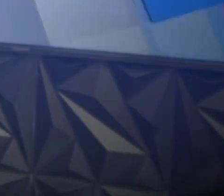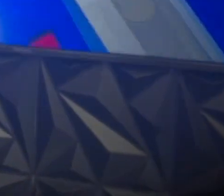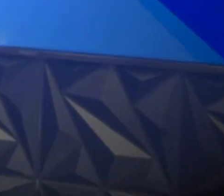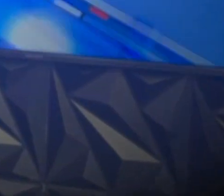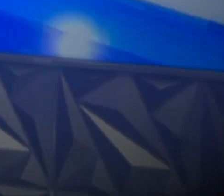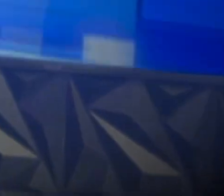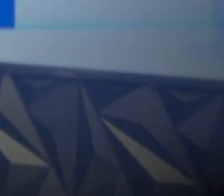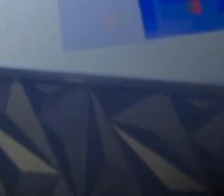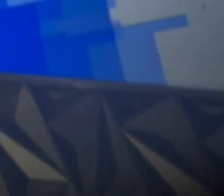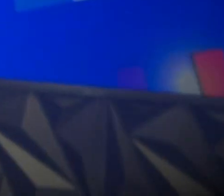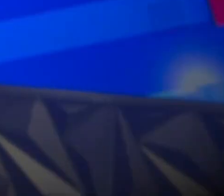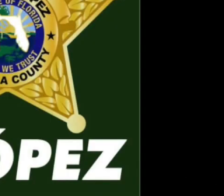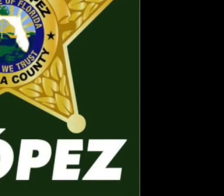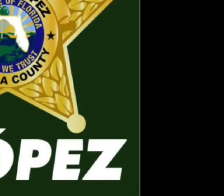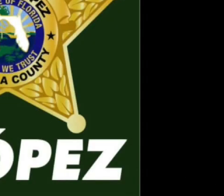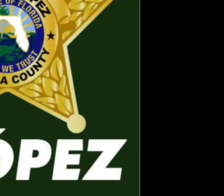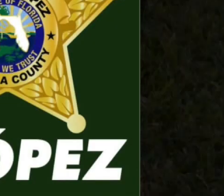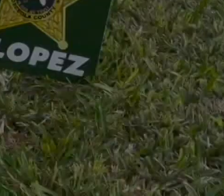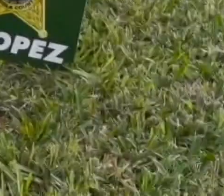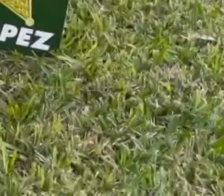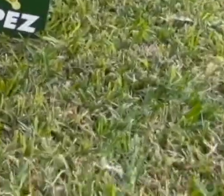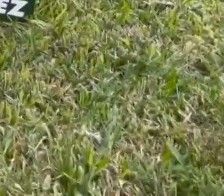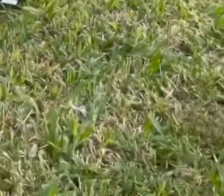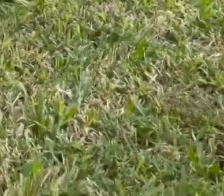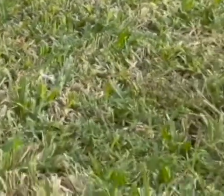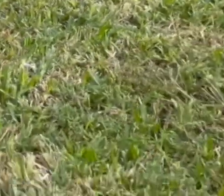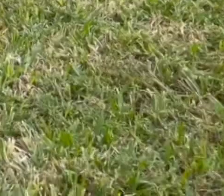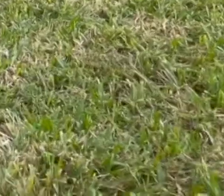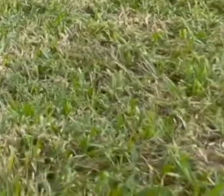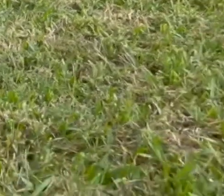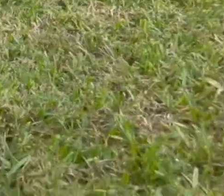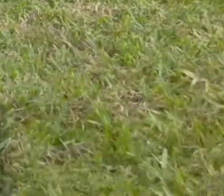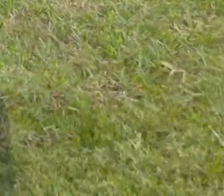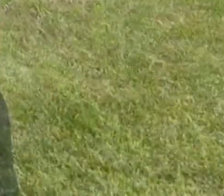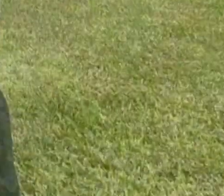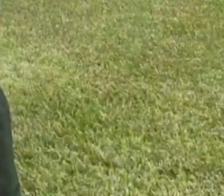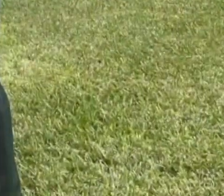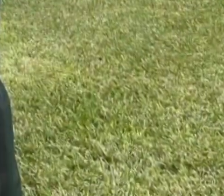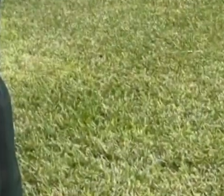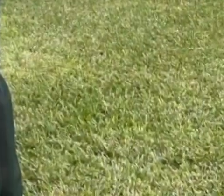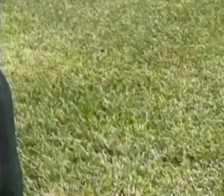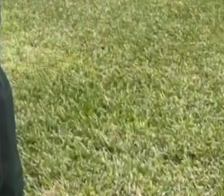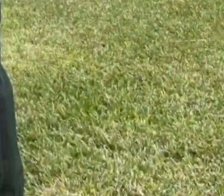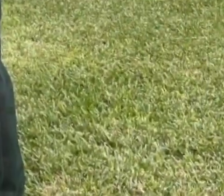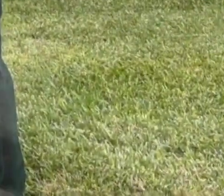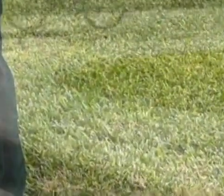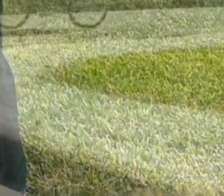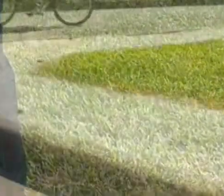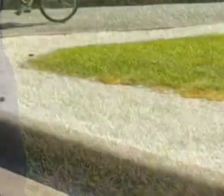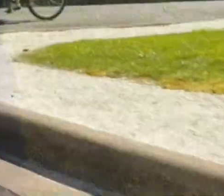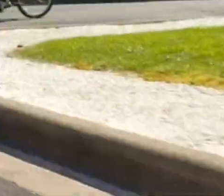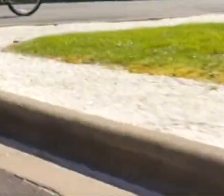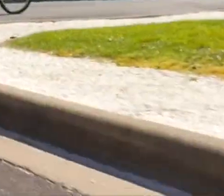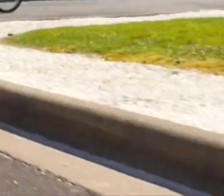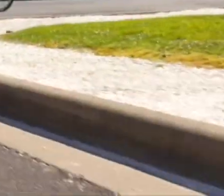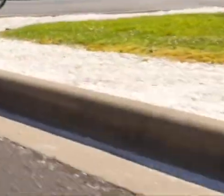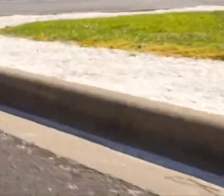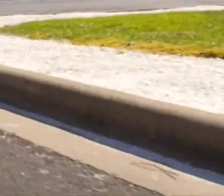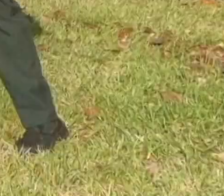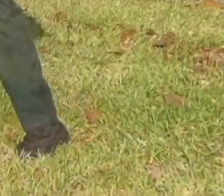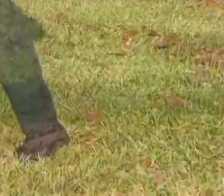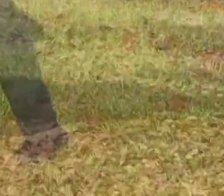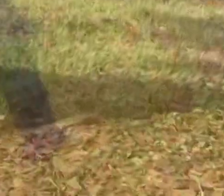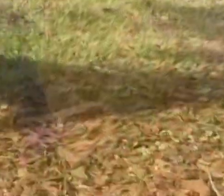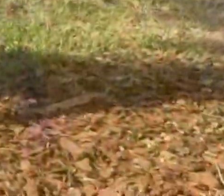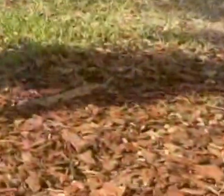y aquellos que son dueños de negocios también que soliciten los letreros despacito. Es nuestra campaña en